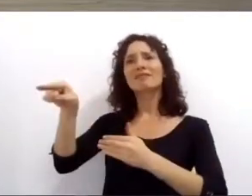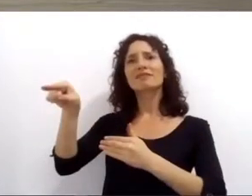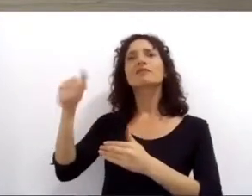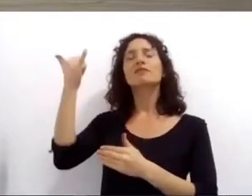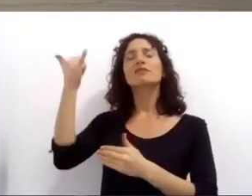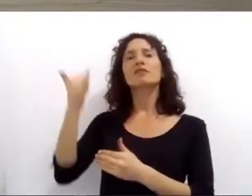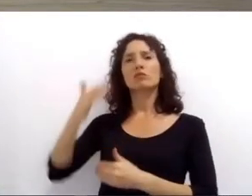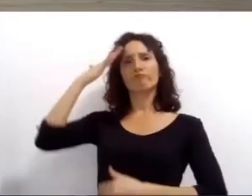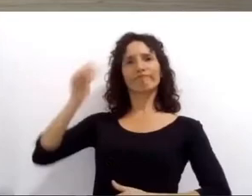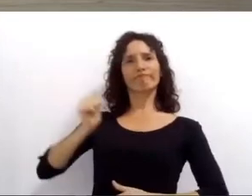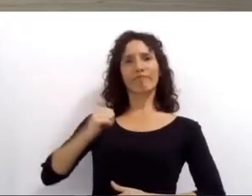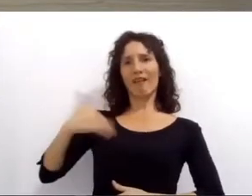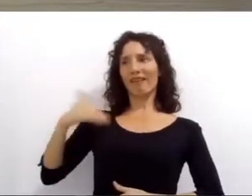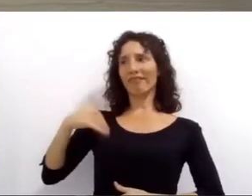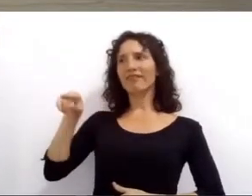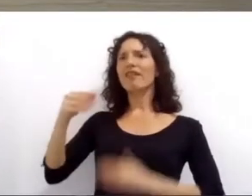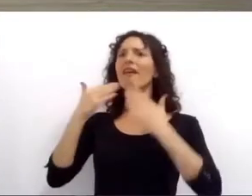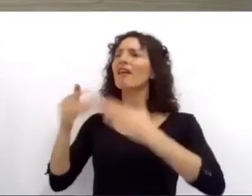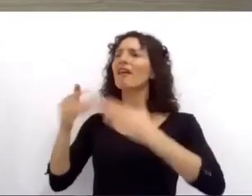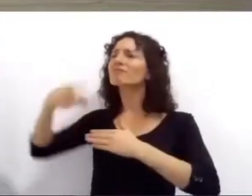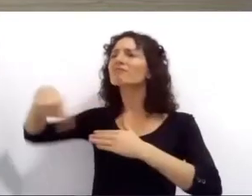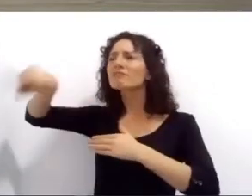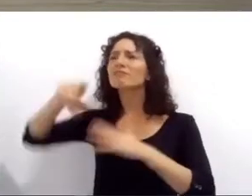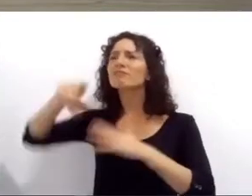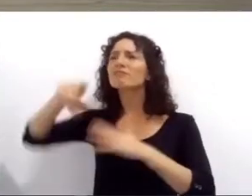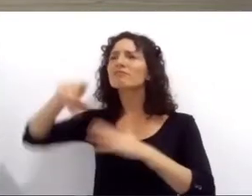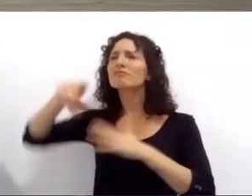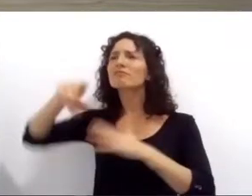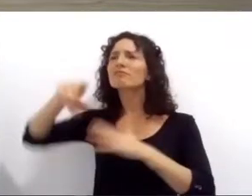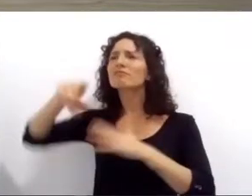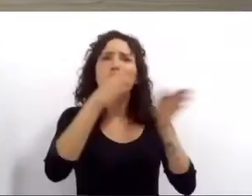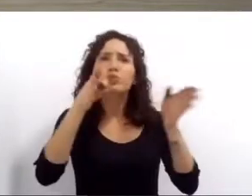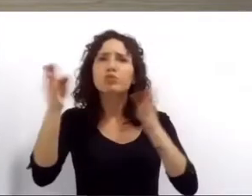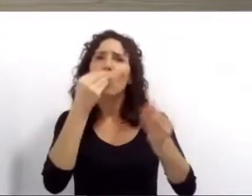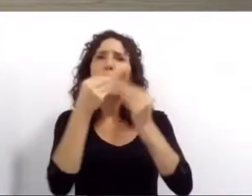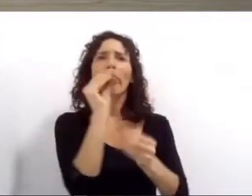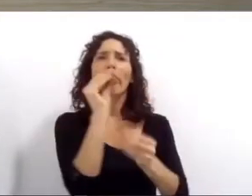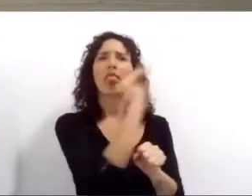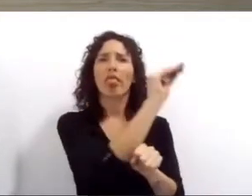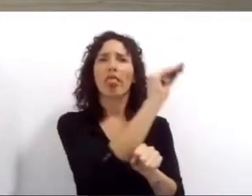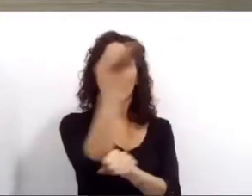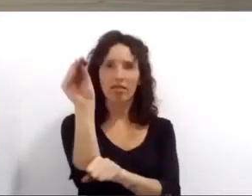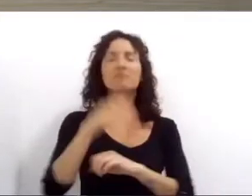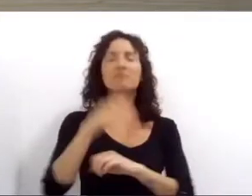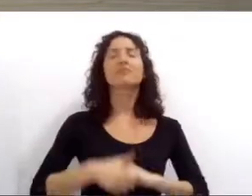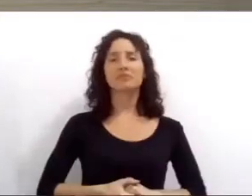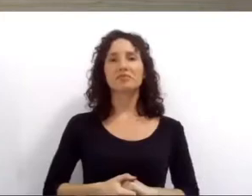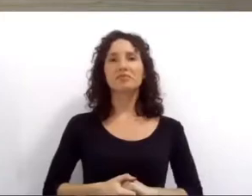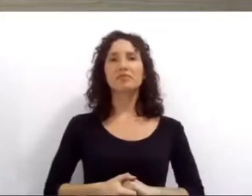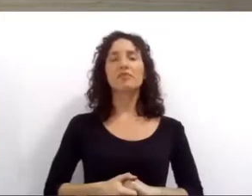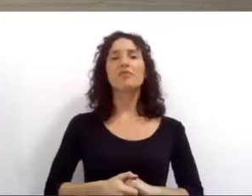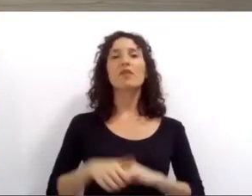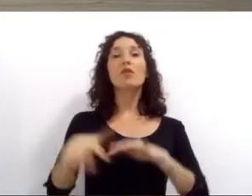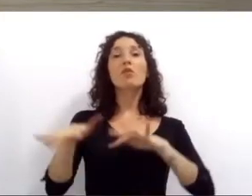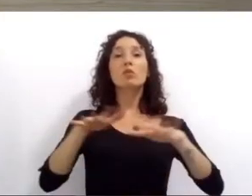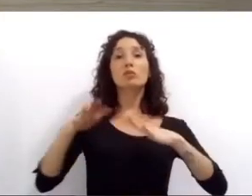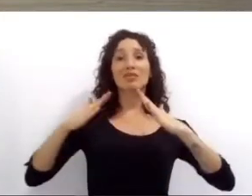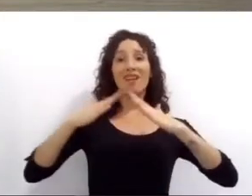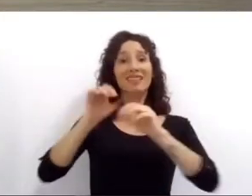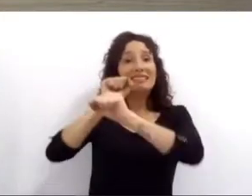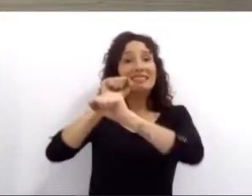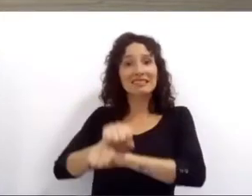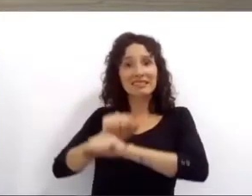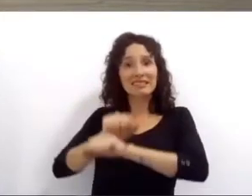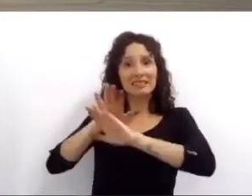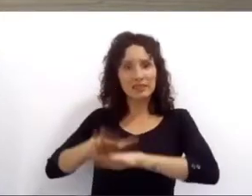reparto casa por casa. Apenas transcurrida las primeras semanas del aislamiento social preventivo y obligatorio, asumimos un